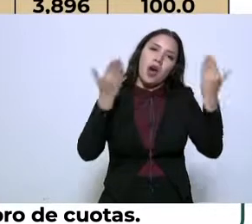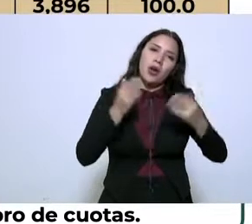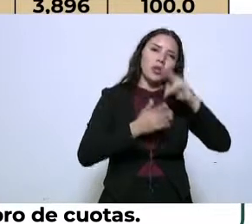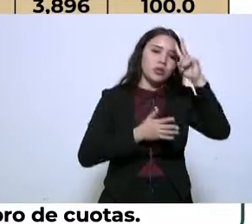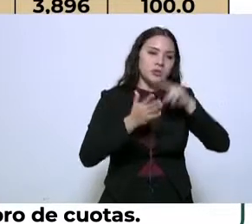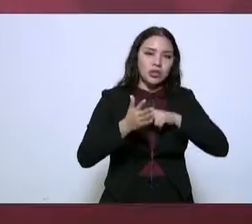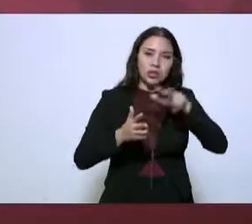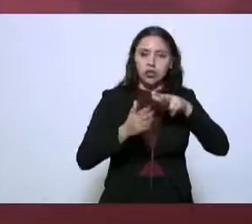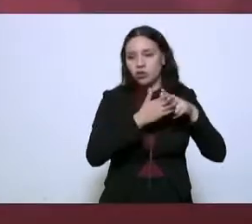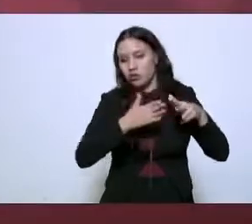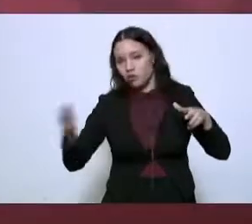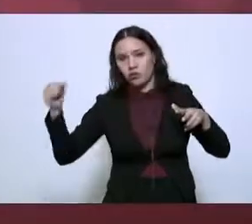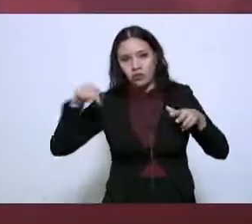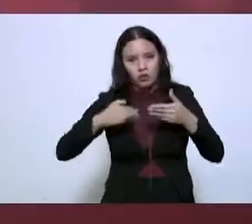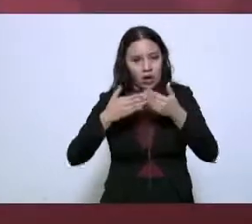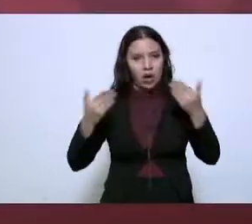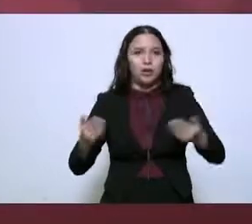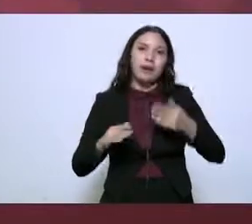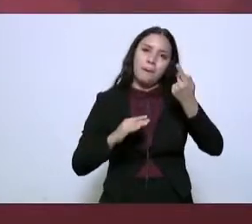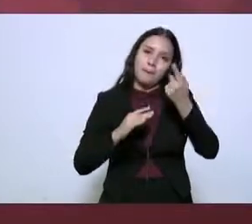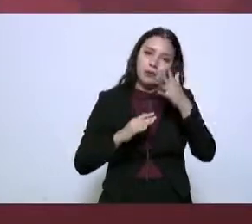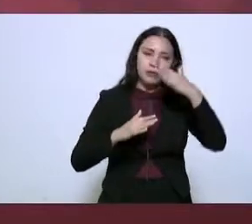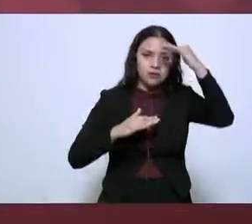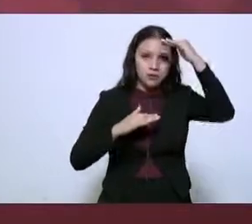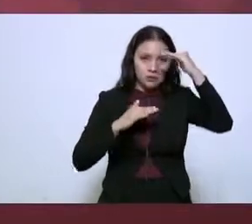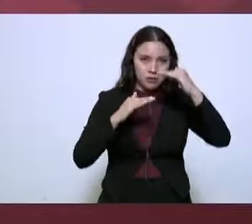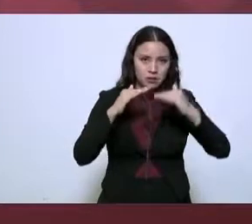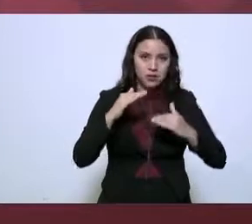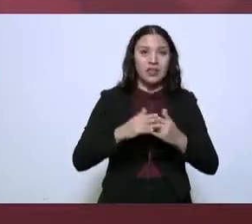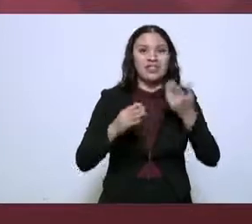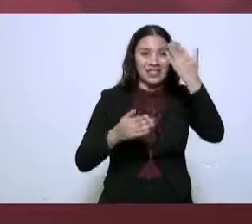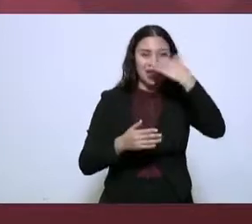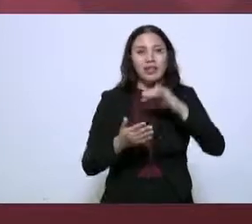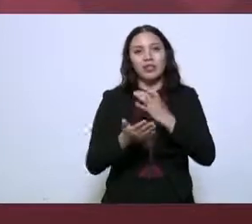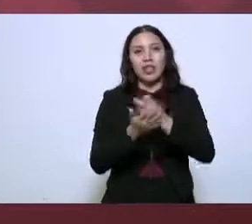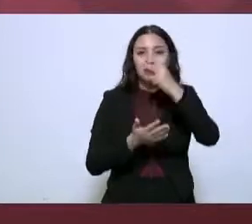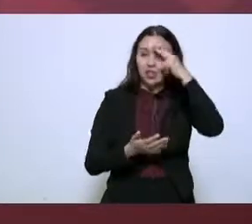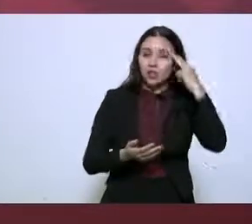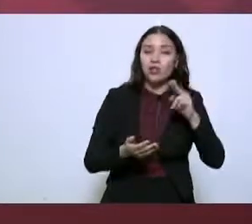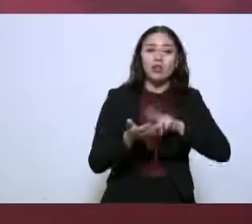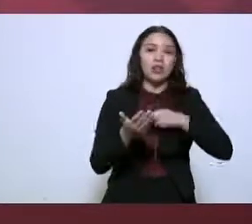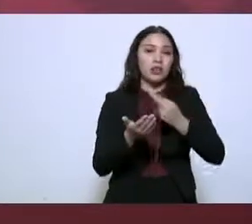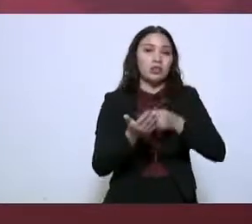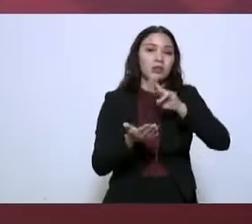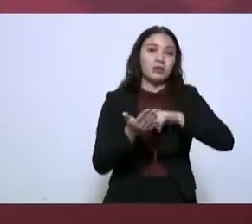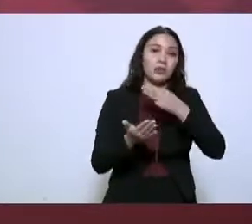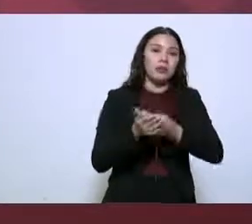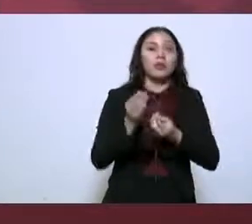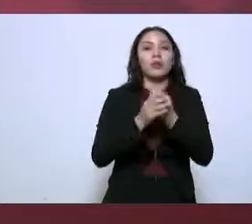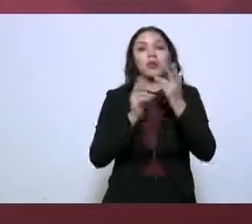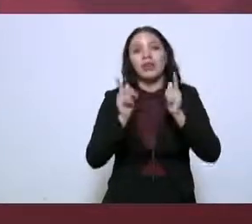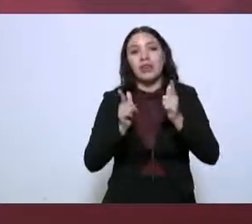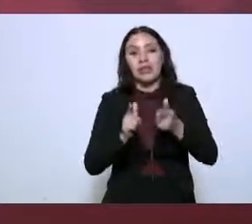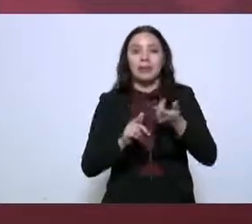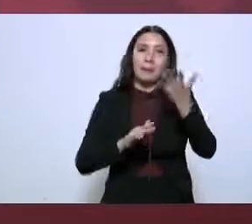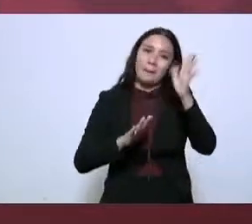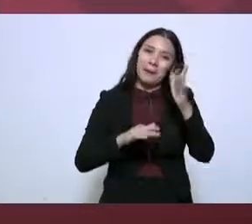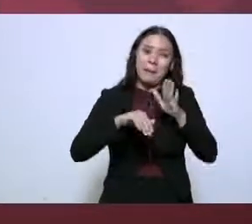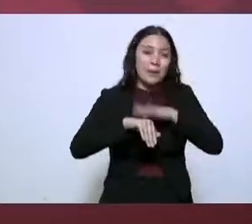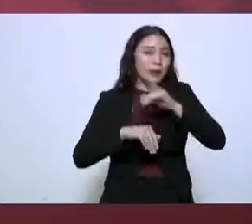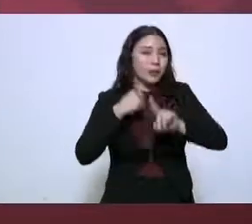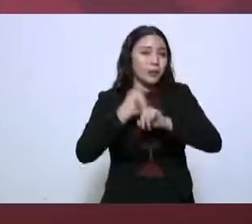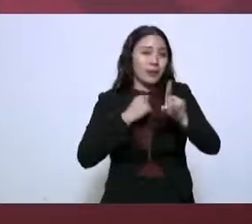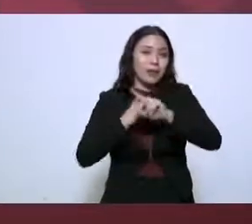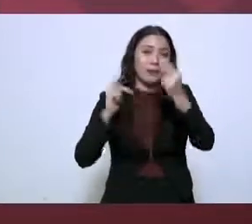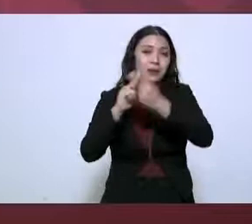Se centran en cuatro municipios, lo que es Victoria, Reynosa, Matamoros y Nuevo Laredo, esta problemática